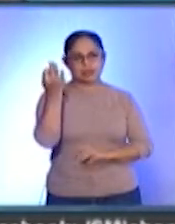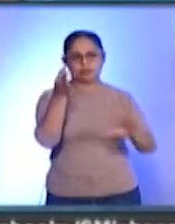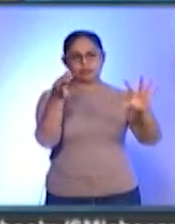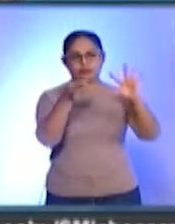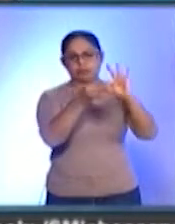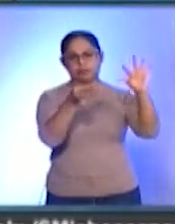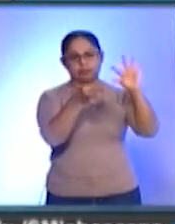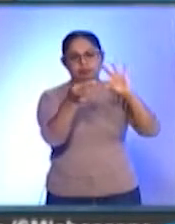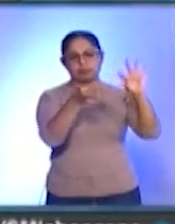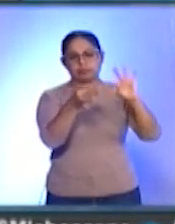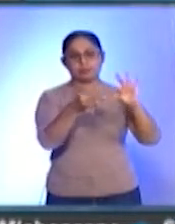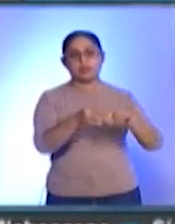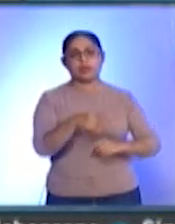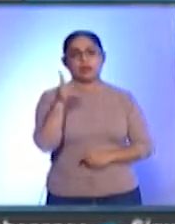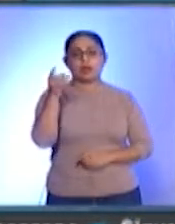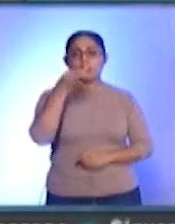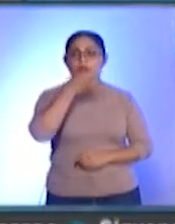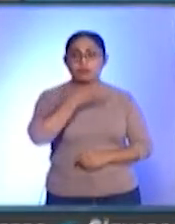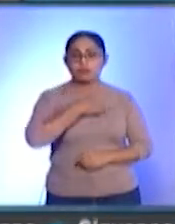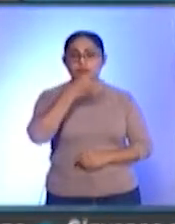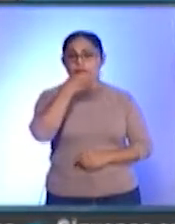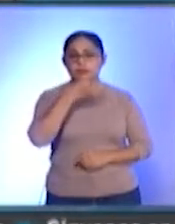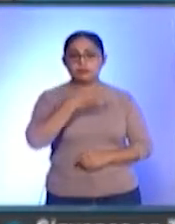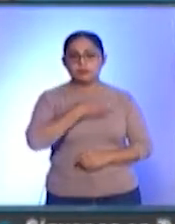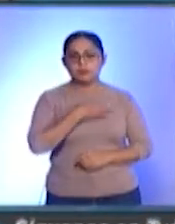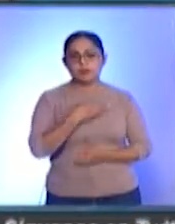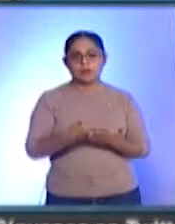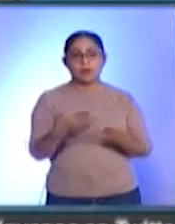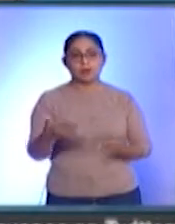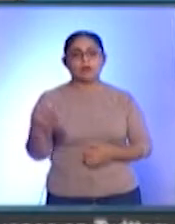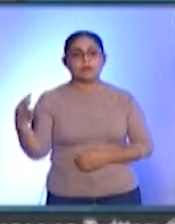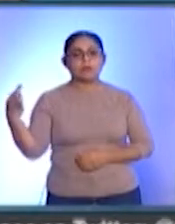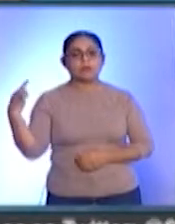y que, bueno, se nos informa en este comité central de vacunación,